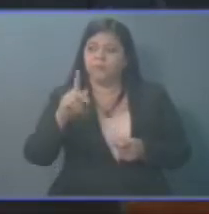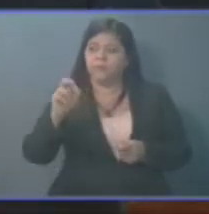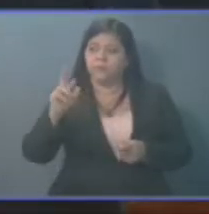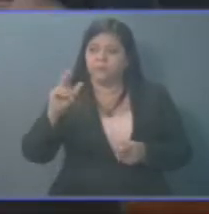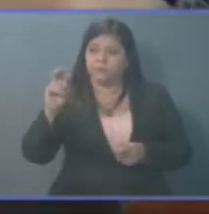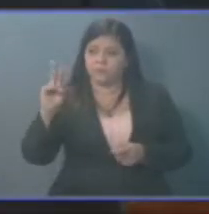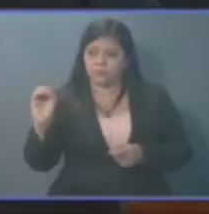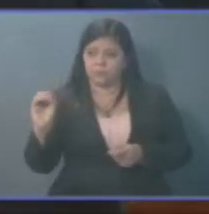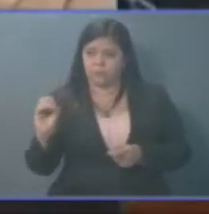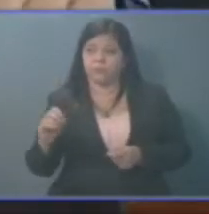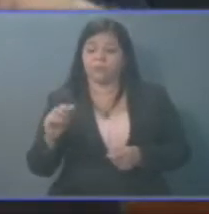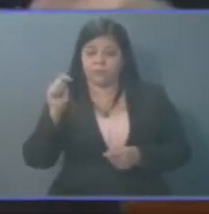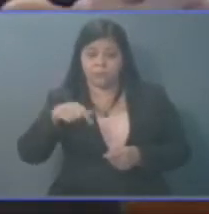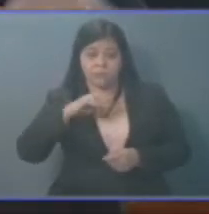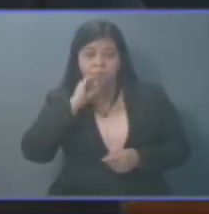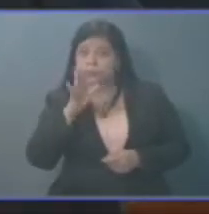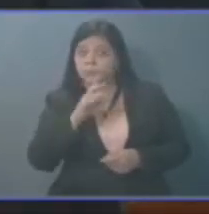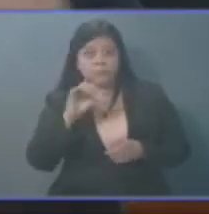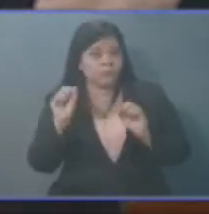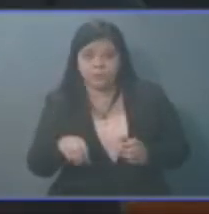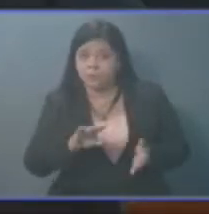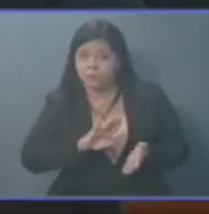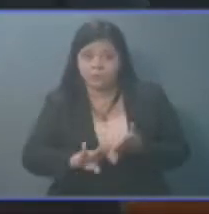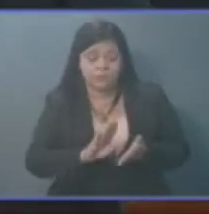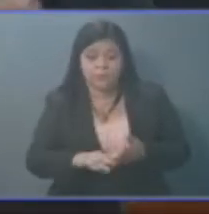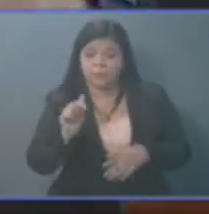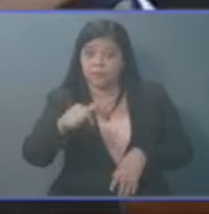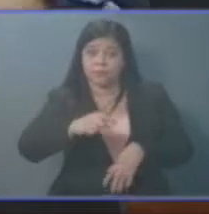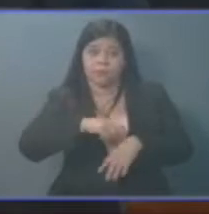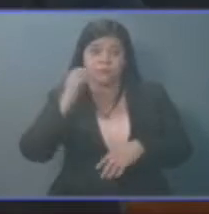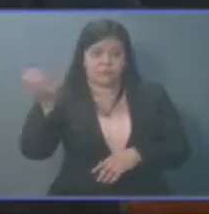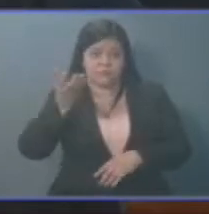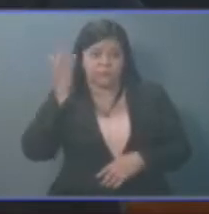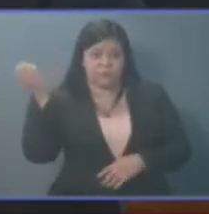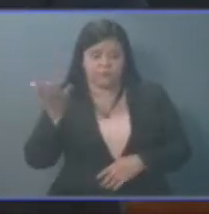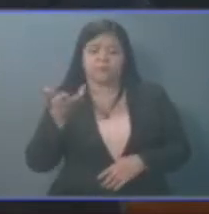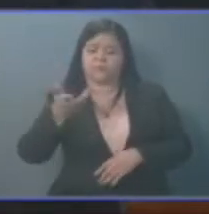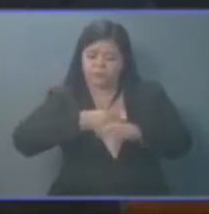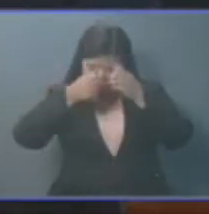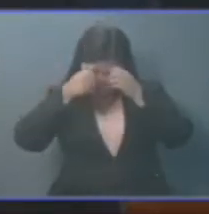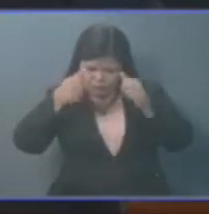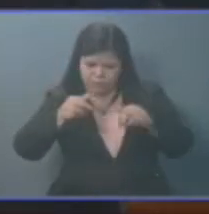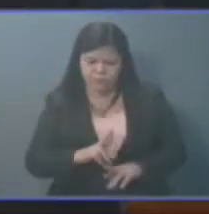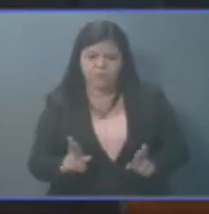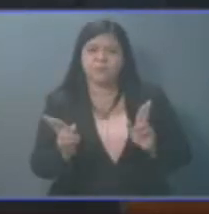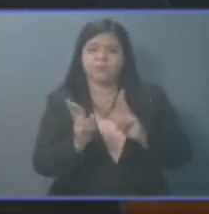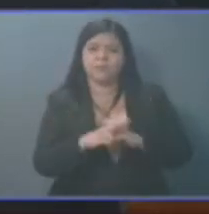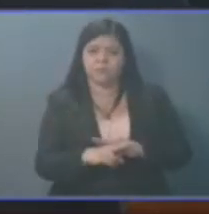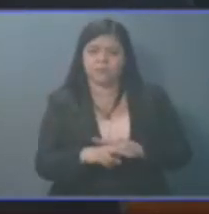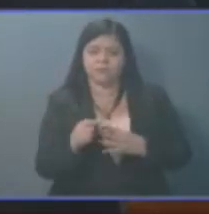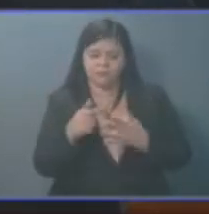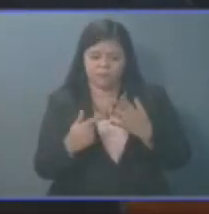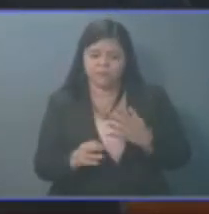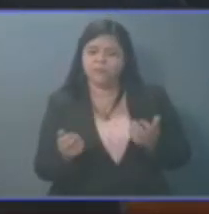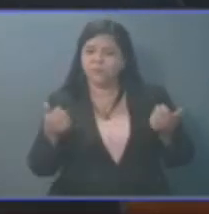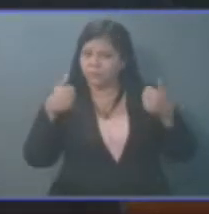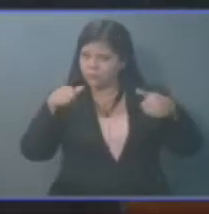Hoy, que se nos ha dicho que no se puede pagar porque estamos en esta pandemia, estamos aprobando esta reforma, estamos aprobando esta ley.